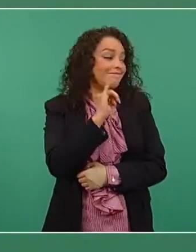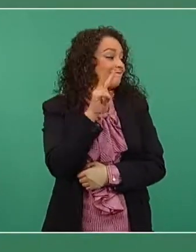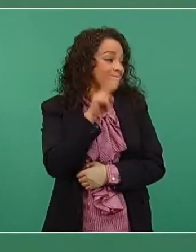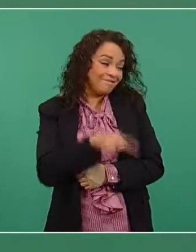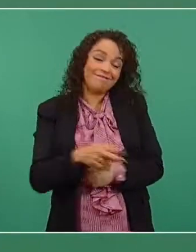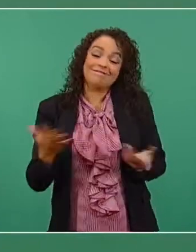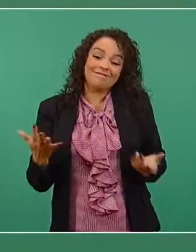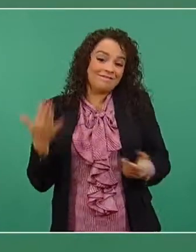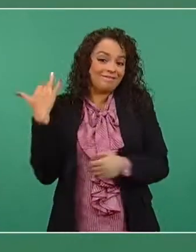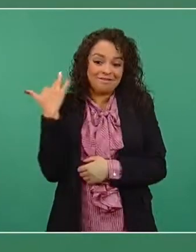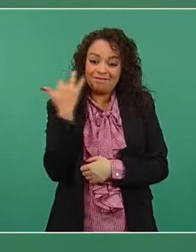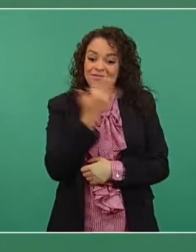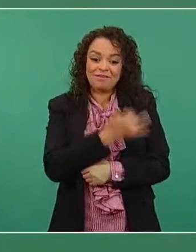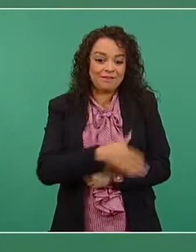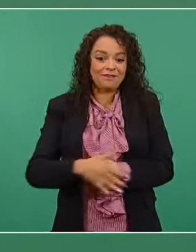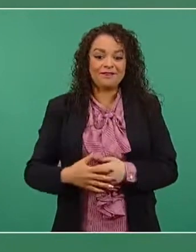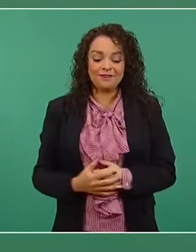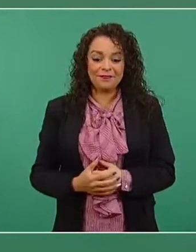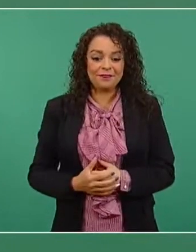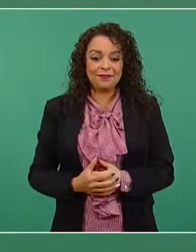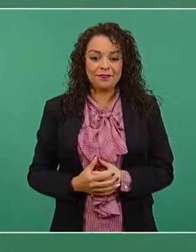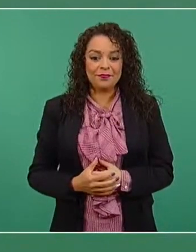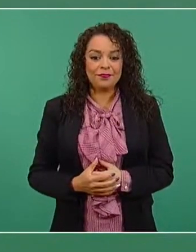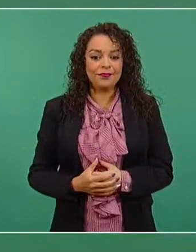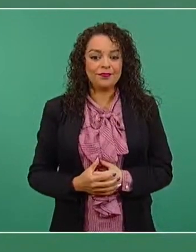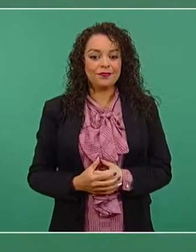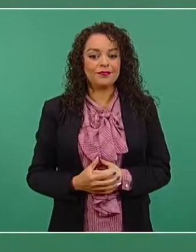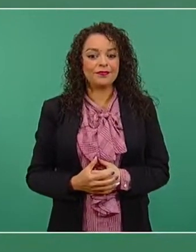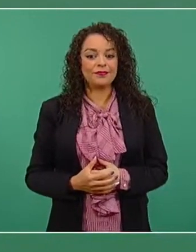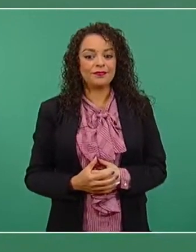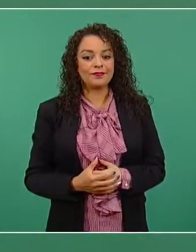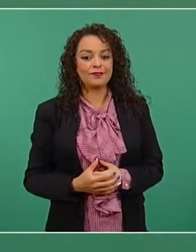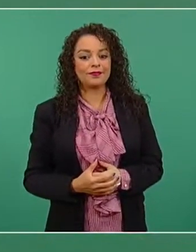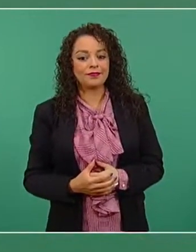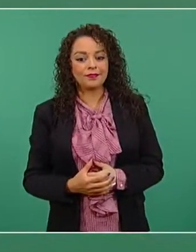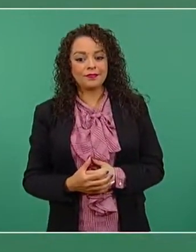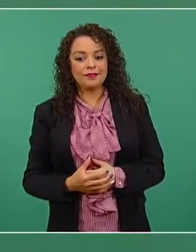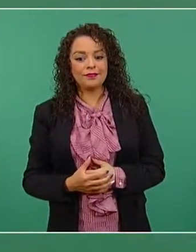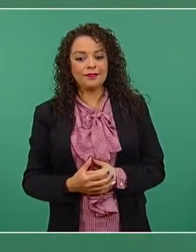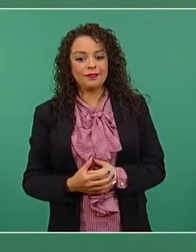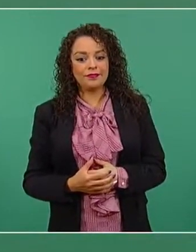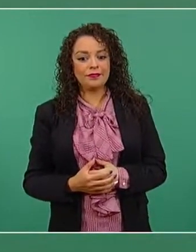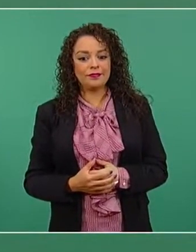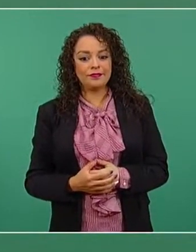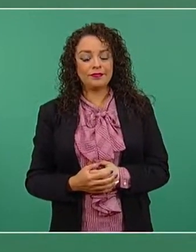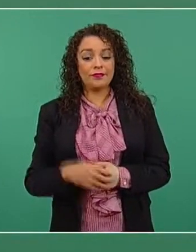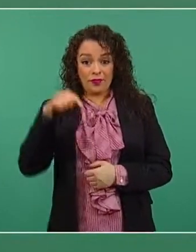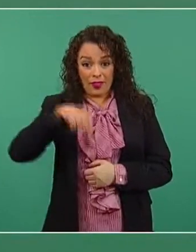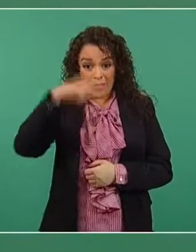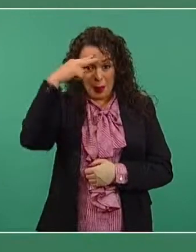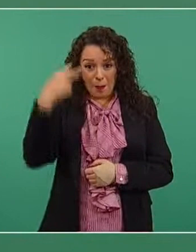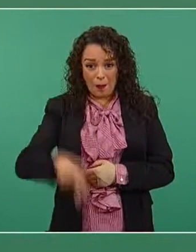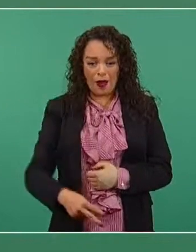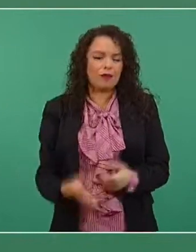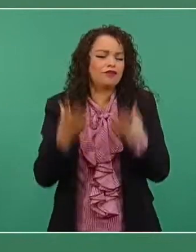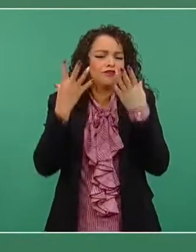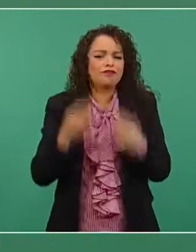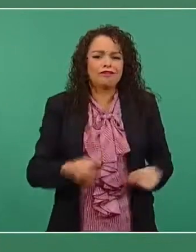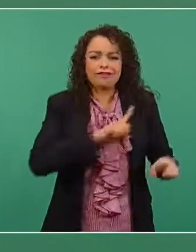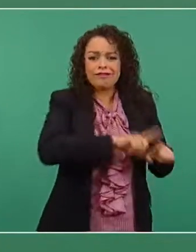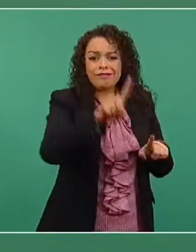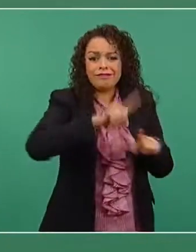es tan variada la comida de México, pero las